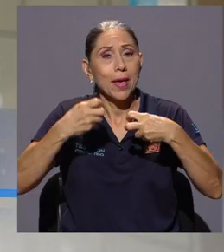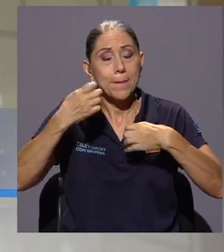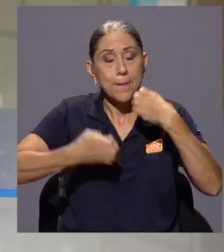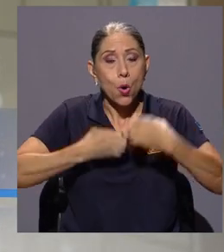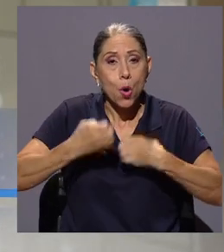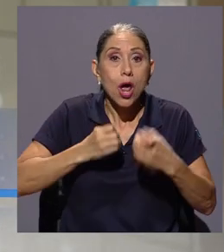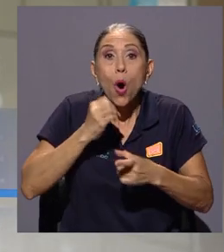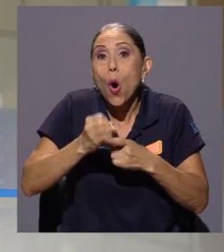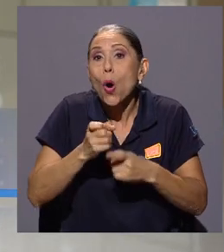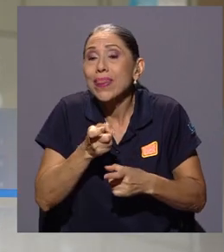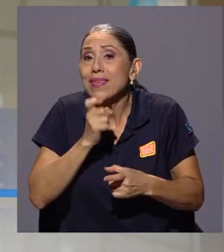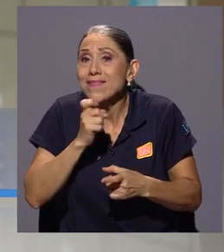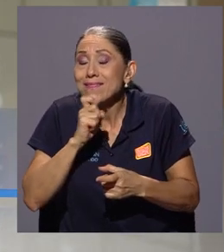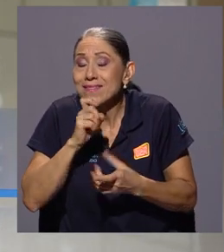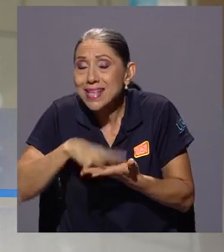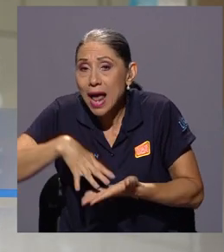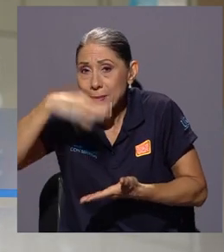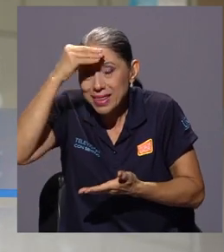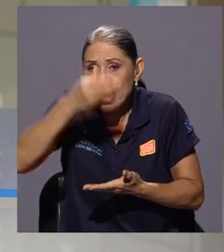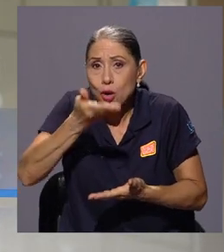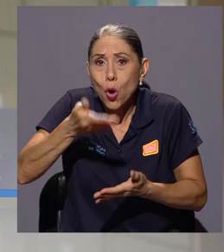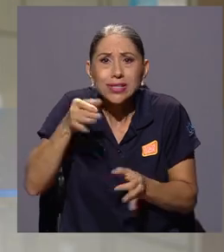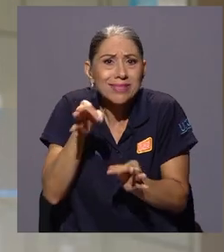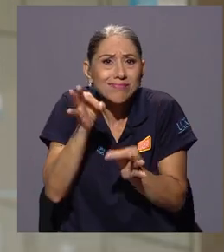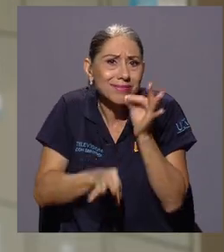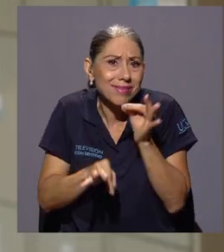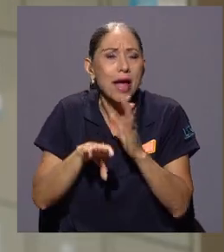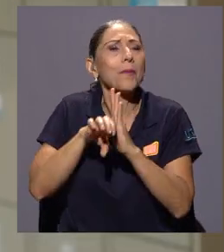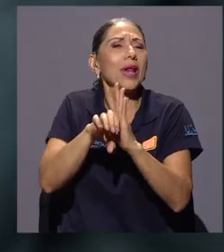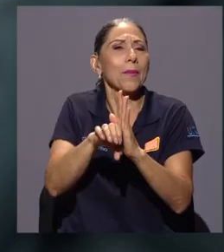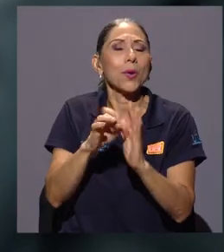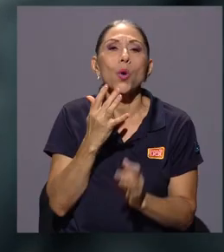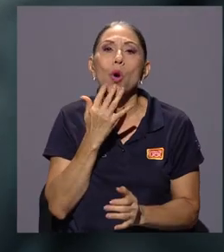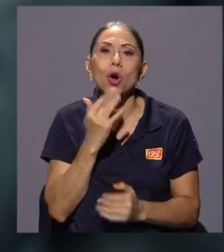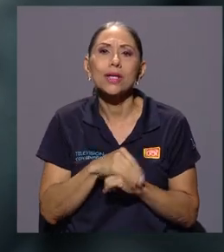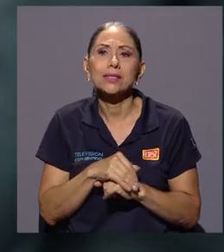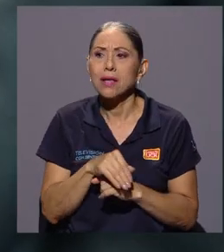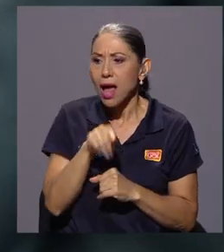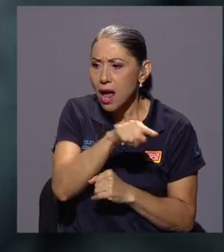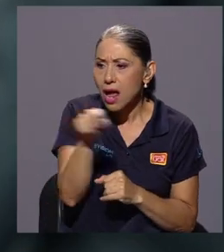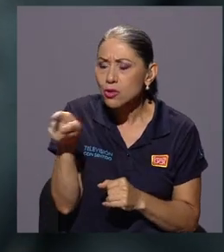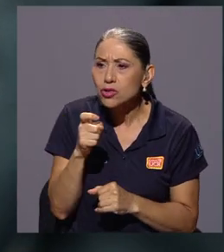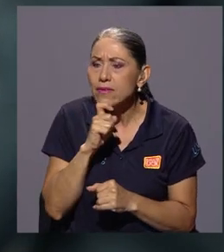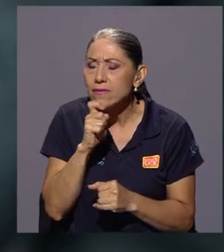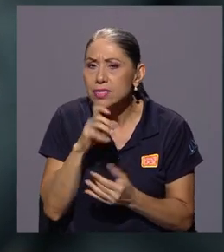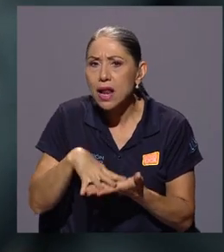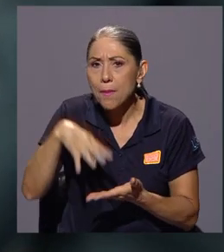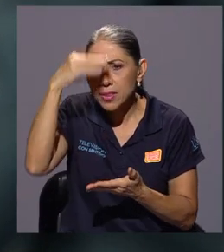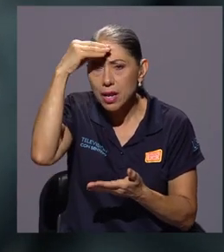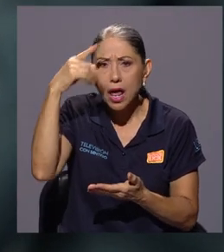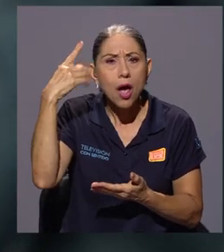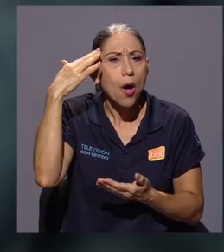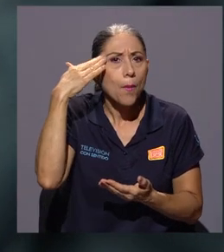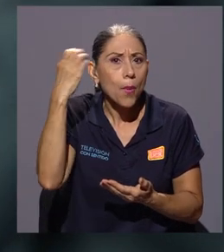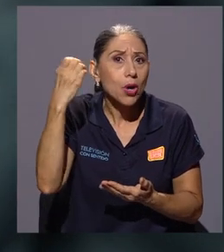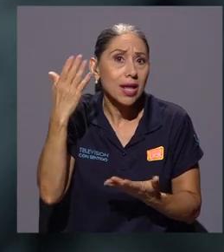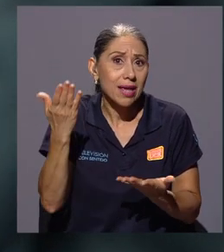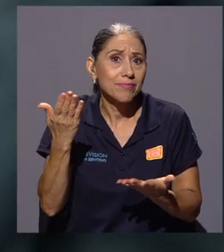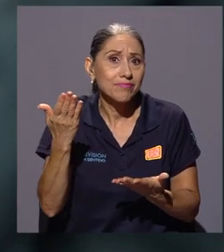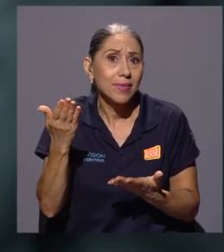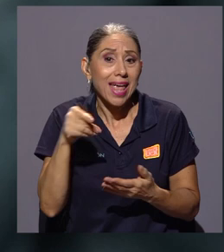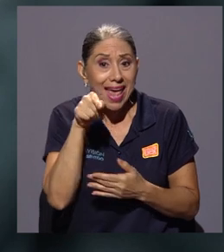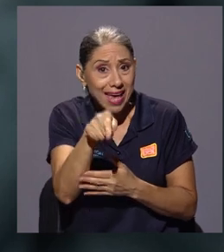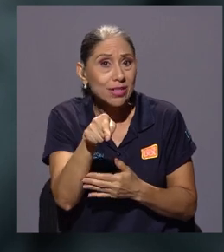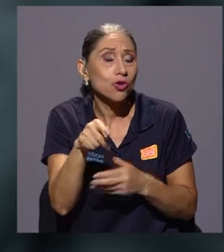aprender ciertos contenidos, por ejemplo, tan sencillos como los colores, pero porque a algunas poblaciones esto es algo muy